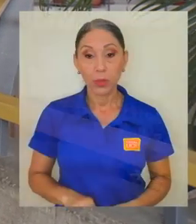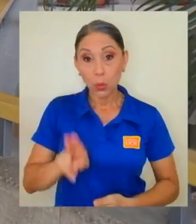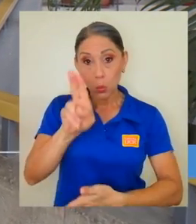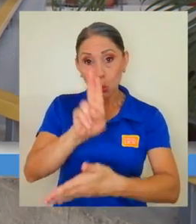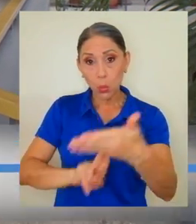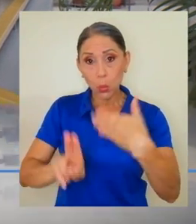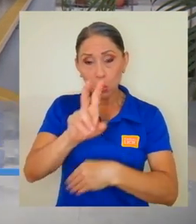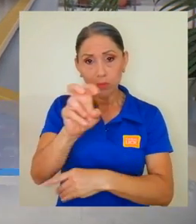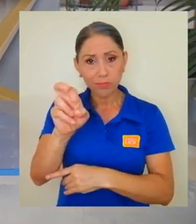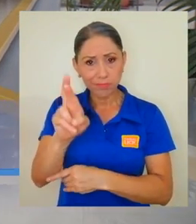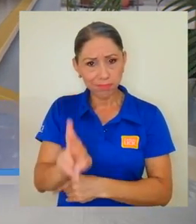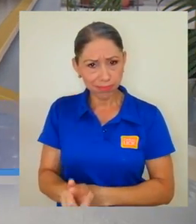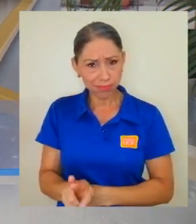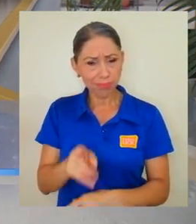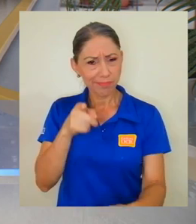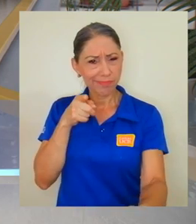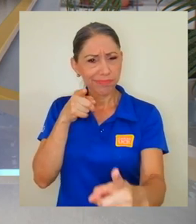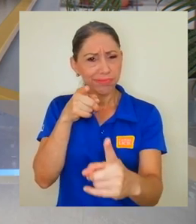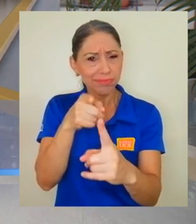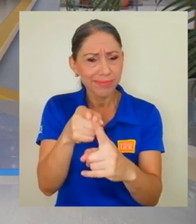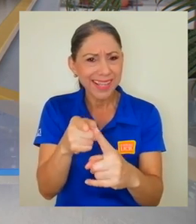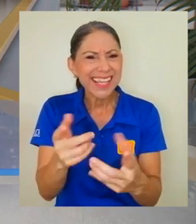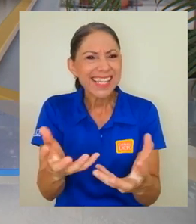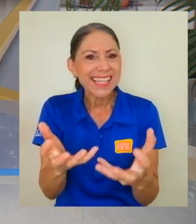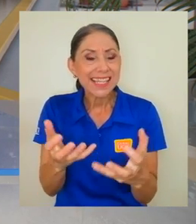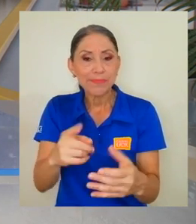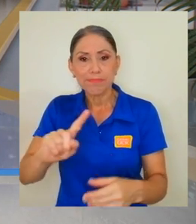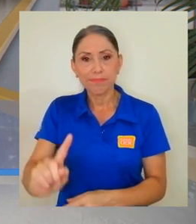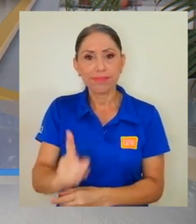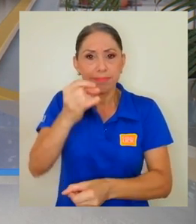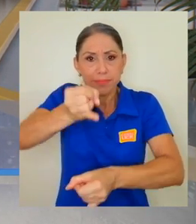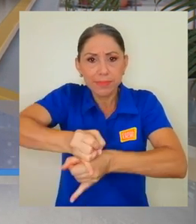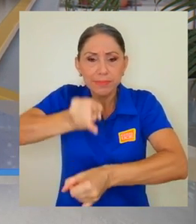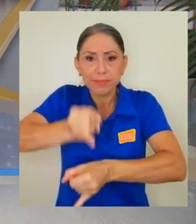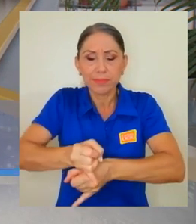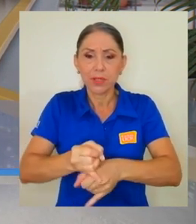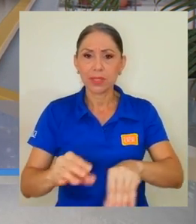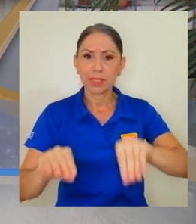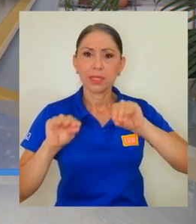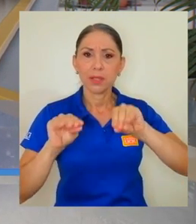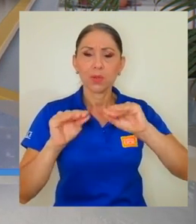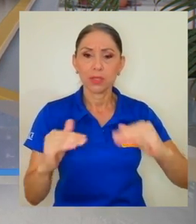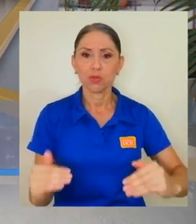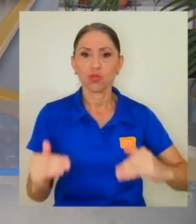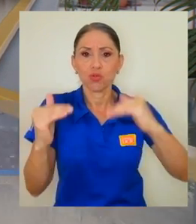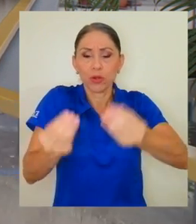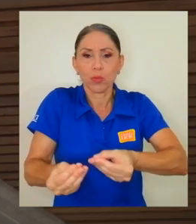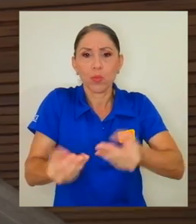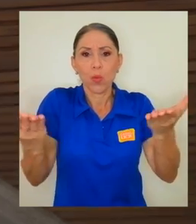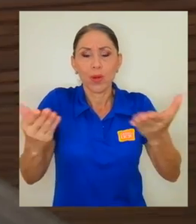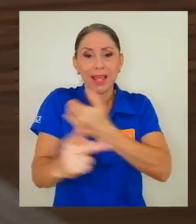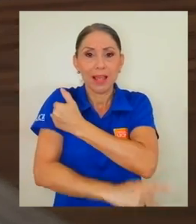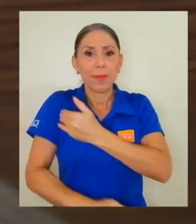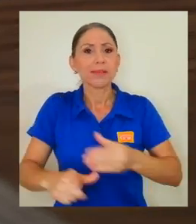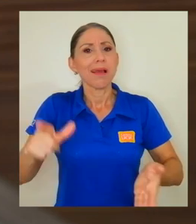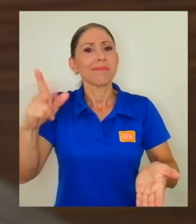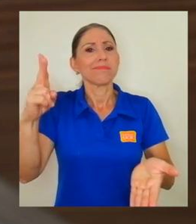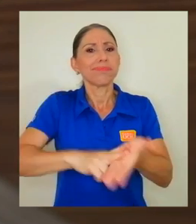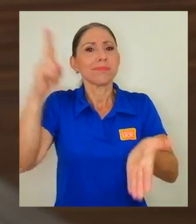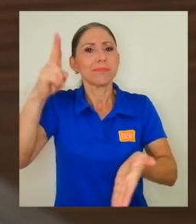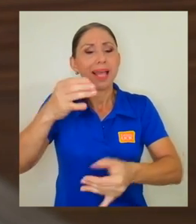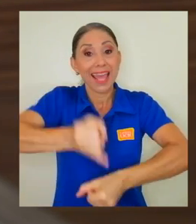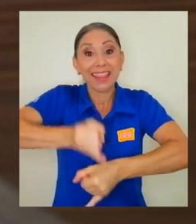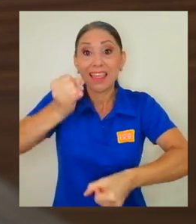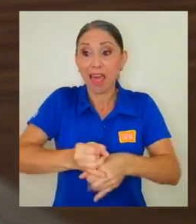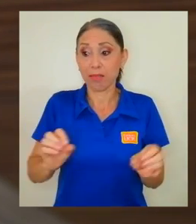La Universidad de Costa Rica busca convertirse en la primera institución de educación superior pública del país en certificarse como